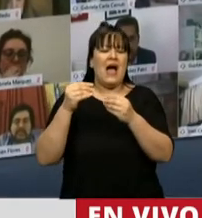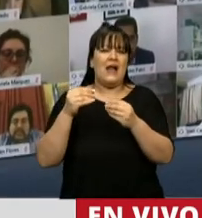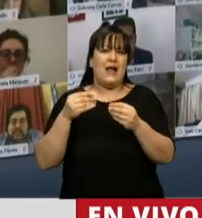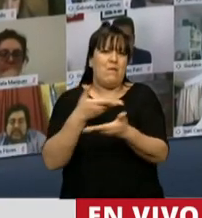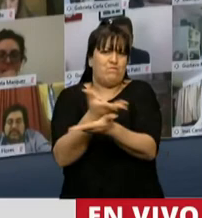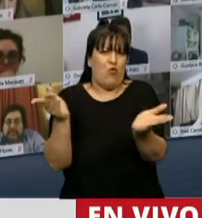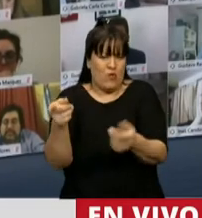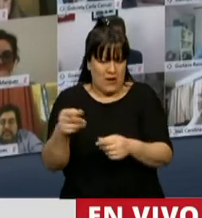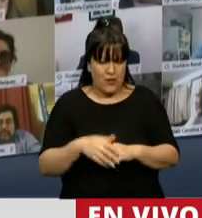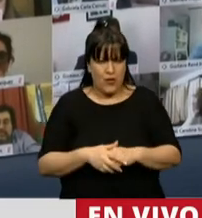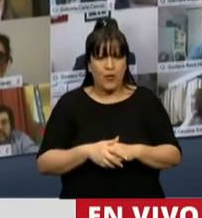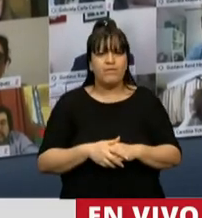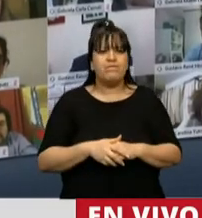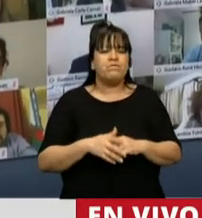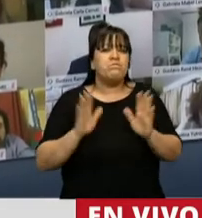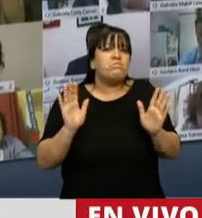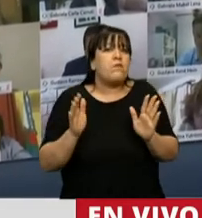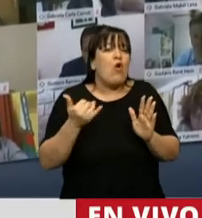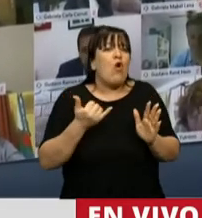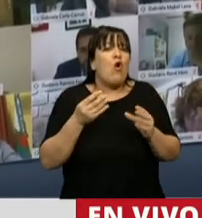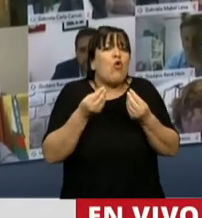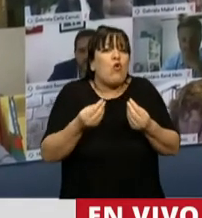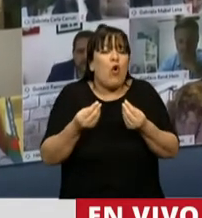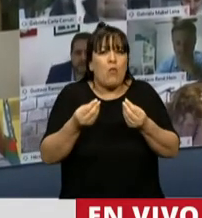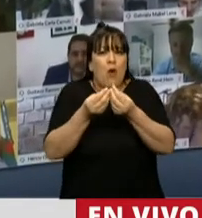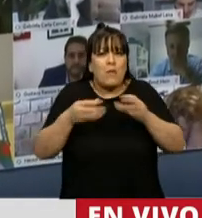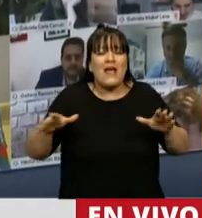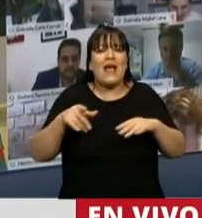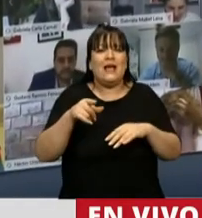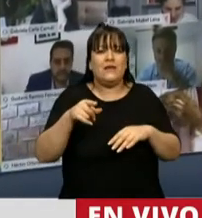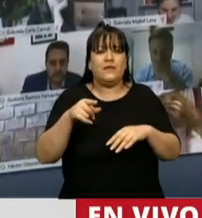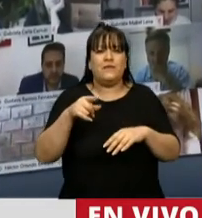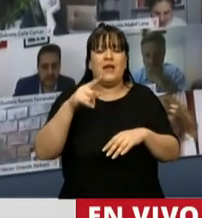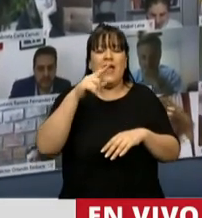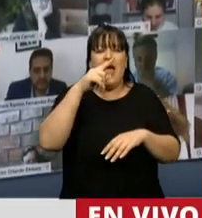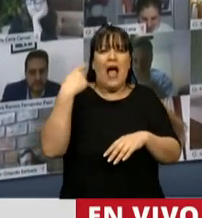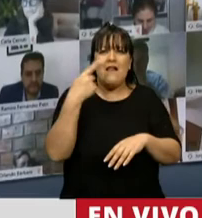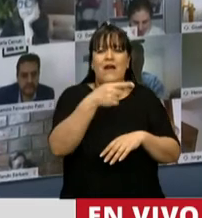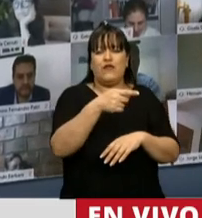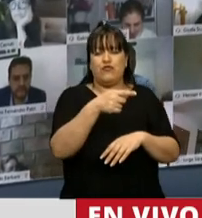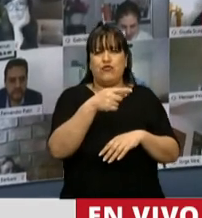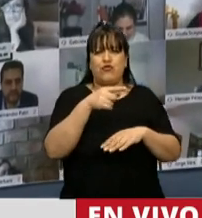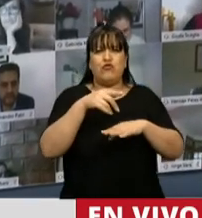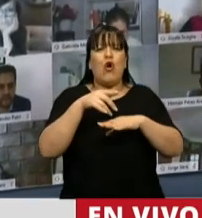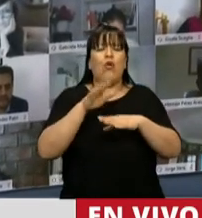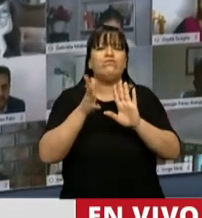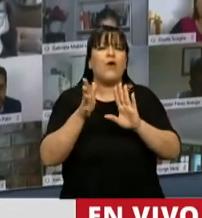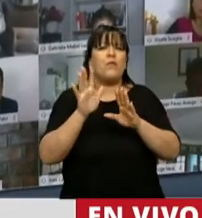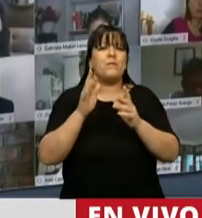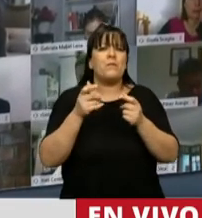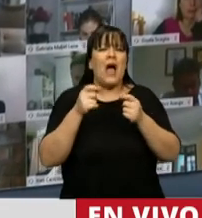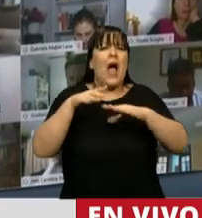desconocer cuál es el piso de inicio de esta gestión de Alberto Fernández donde